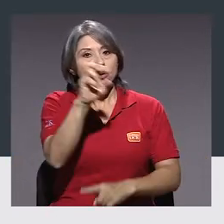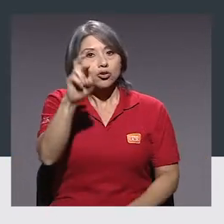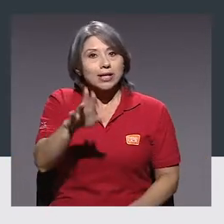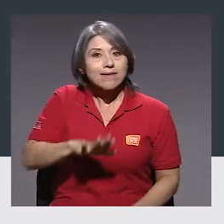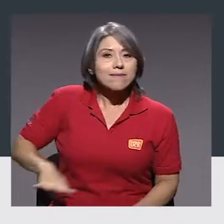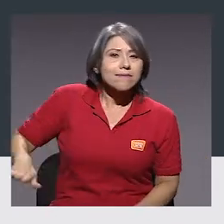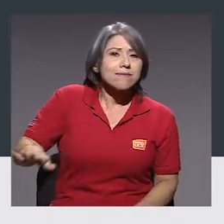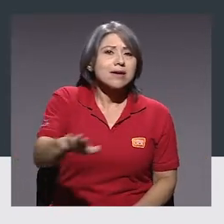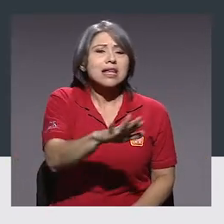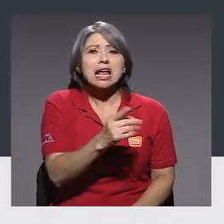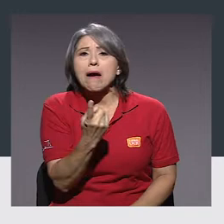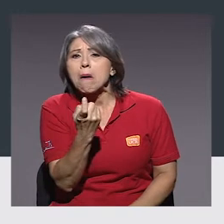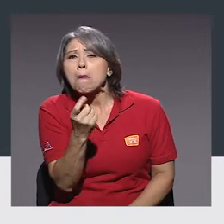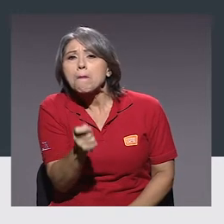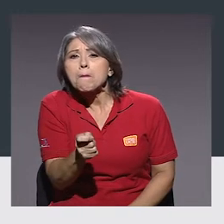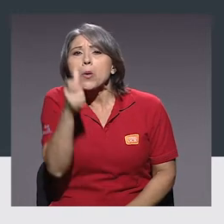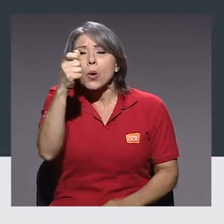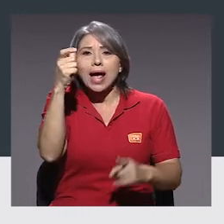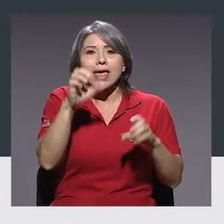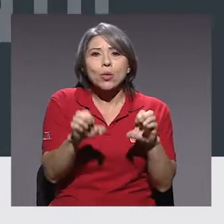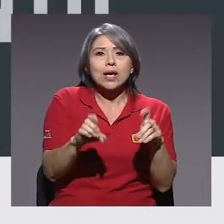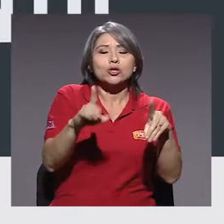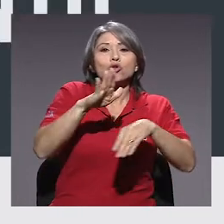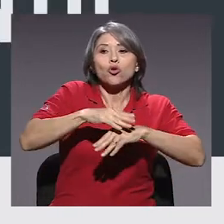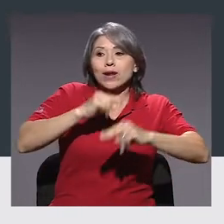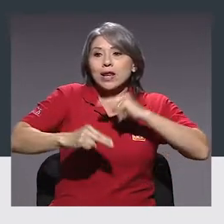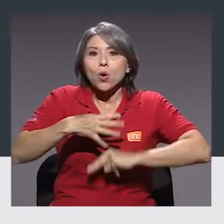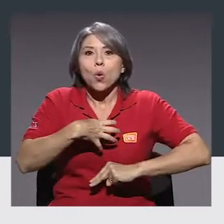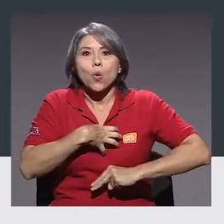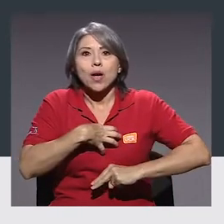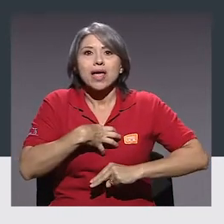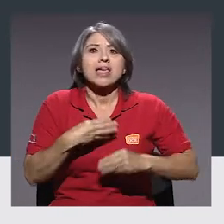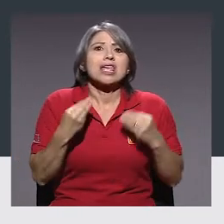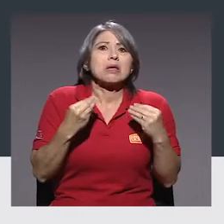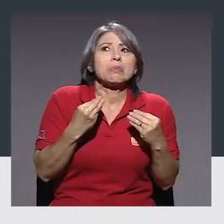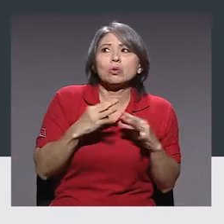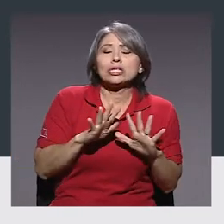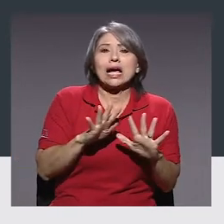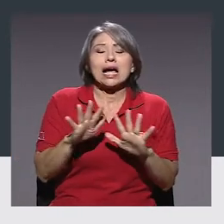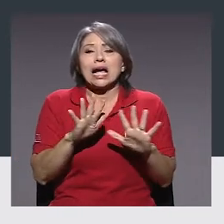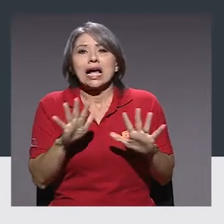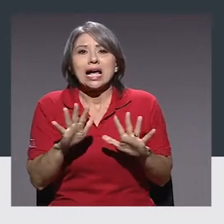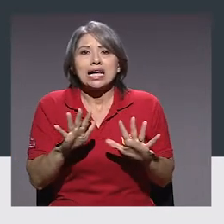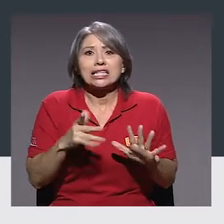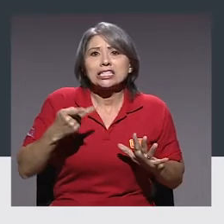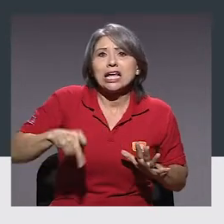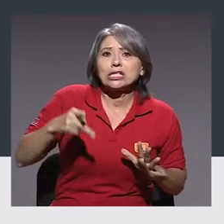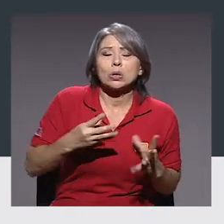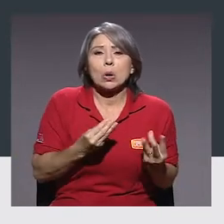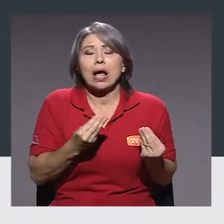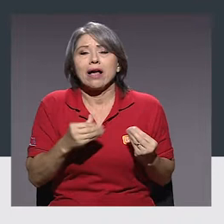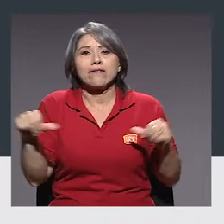Sin embargo, en Costa Rica persiste una escasa educación en emprendimiento y una gran aversión cultural al riesgo y al fracaso.